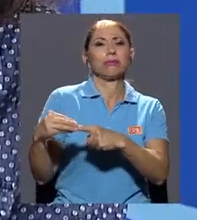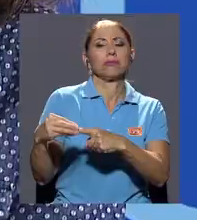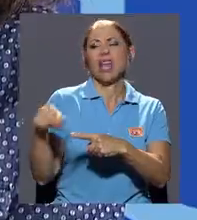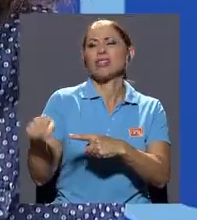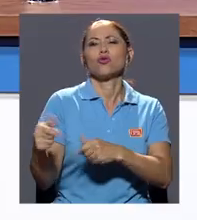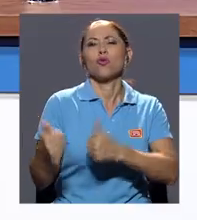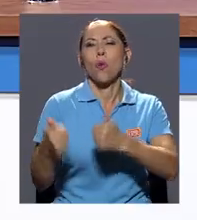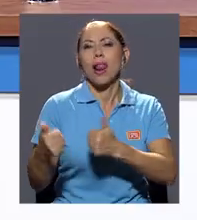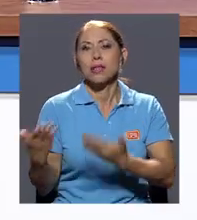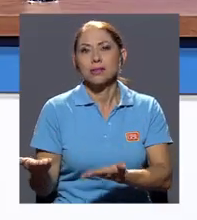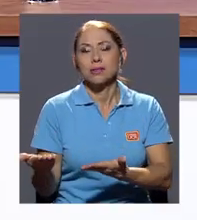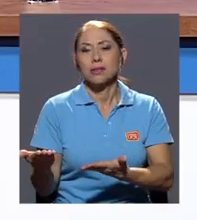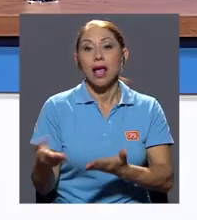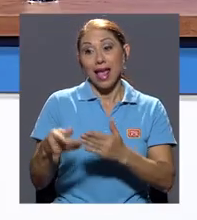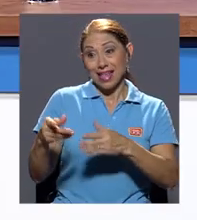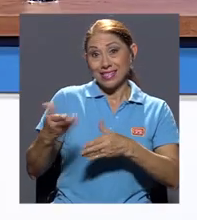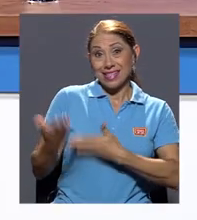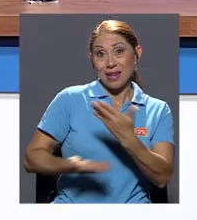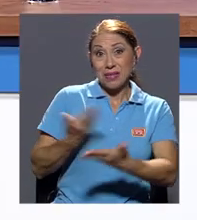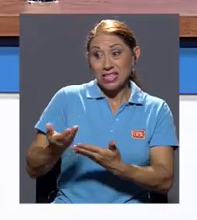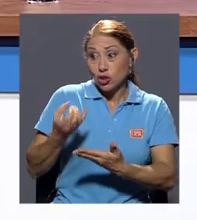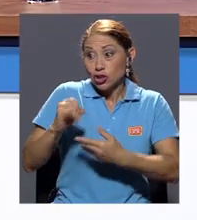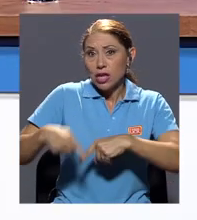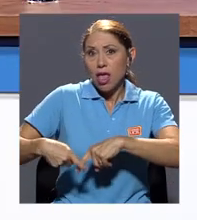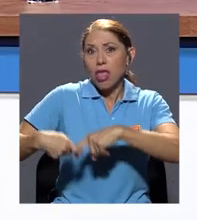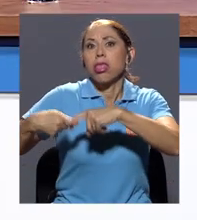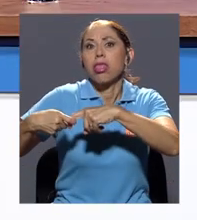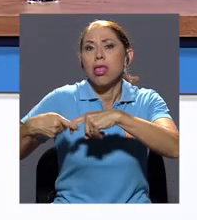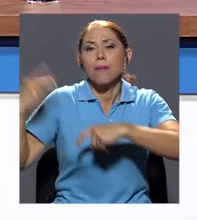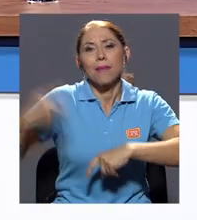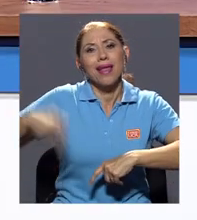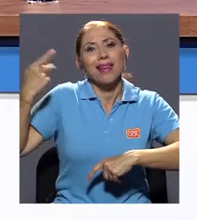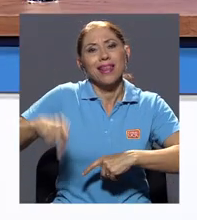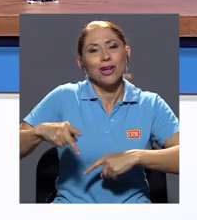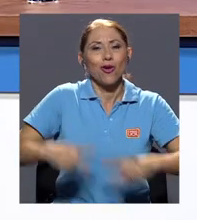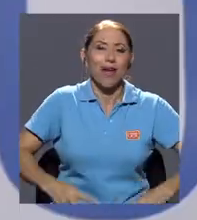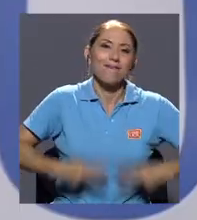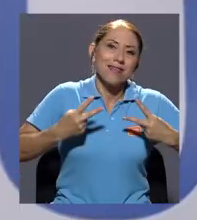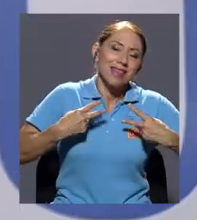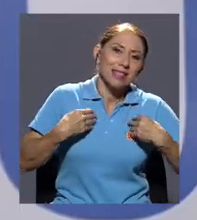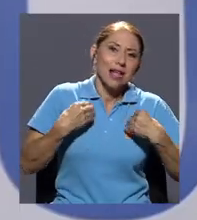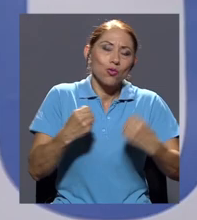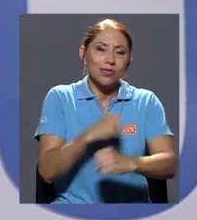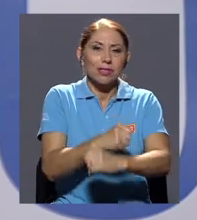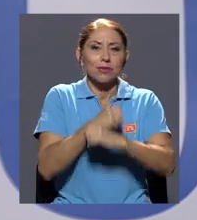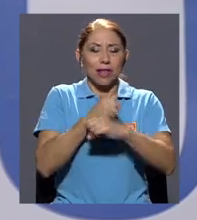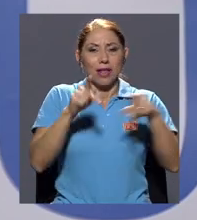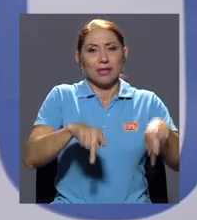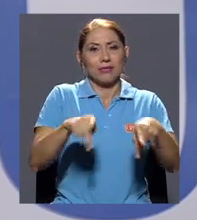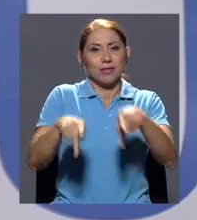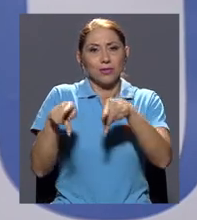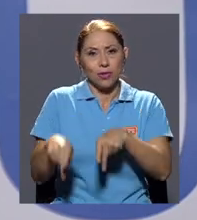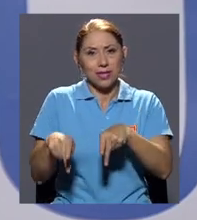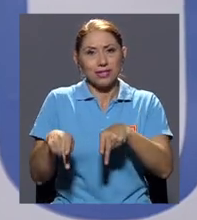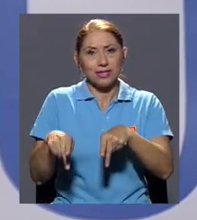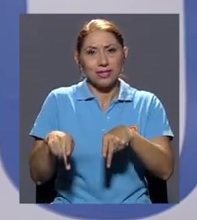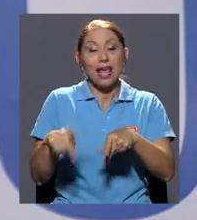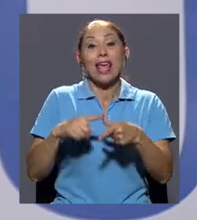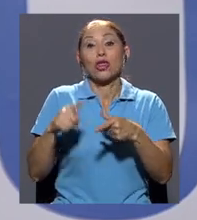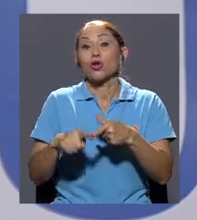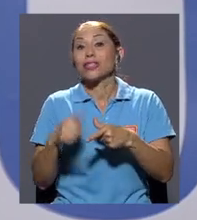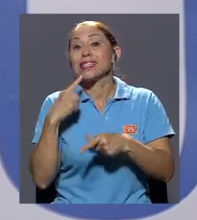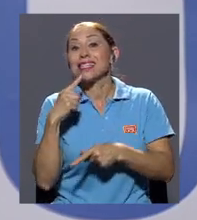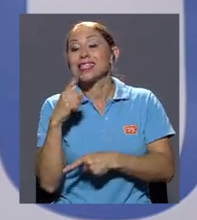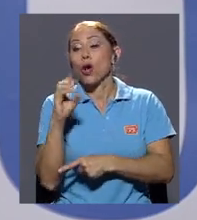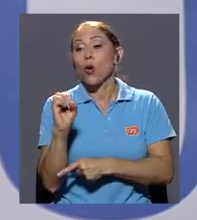son? Aquellos cuya paralización pone en peligro de forma inmediata la vida, la salud y la seguridad de las personas. Entonces, en esos, dice la OIT, usted puede